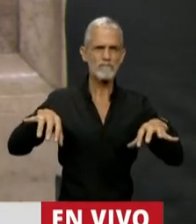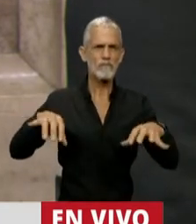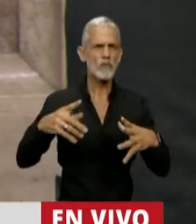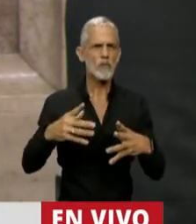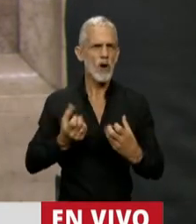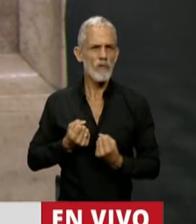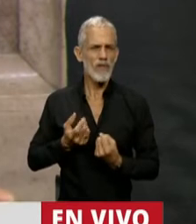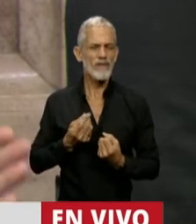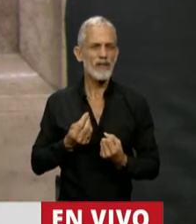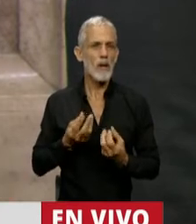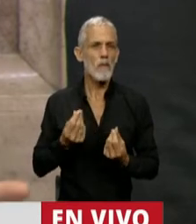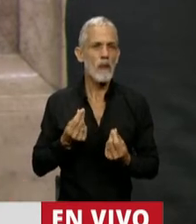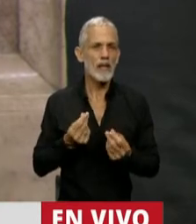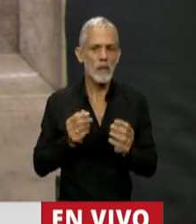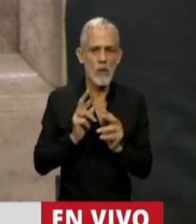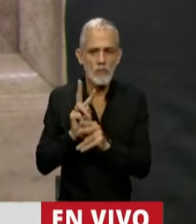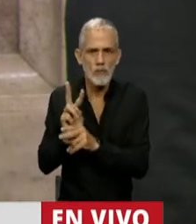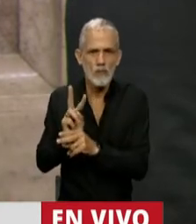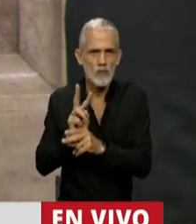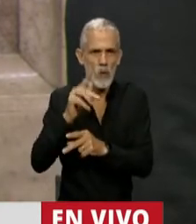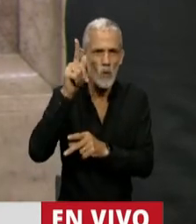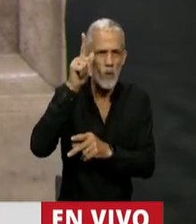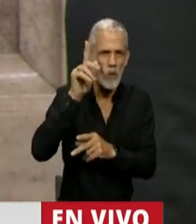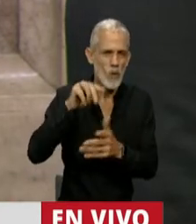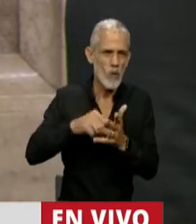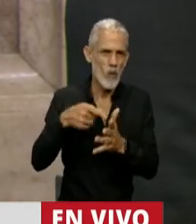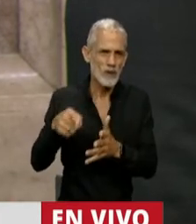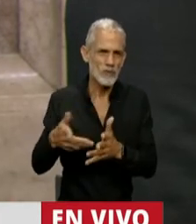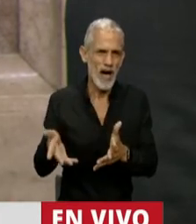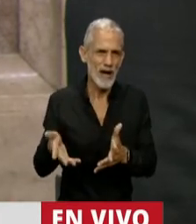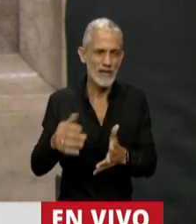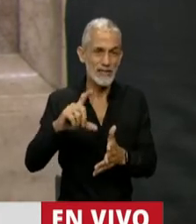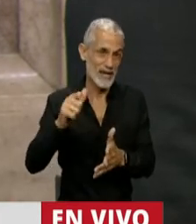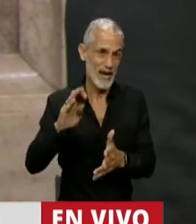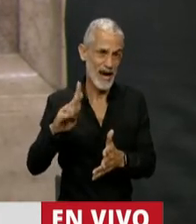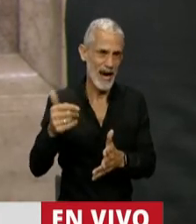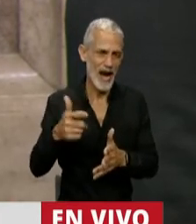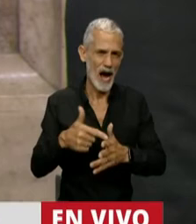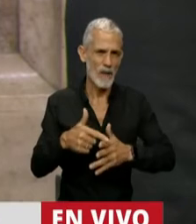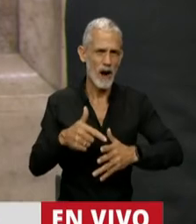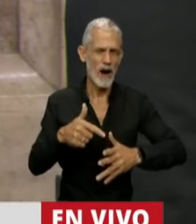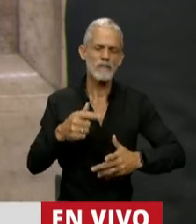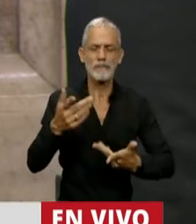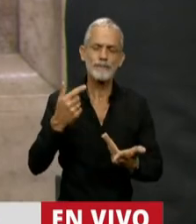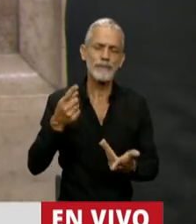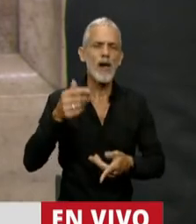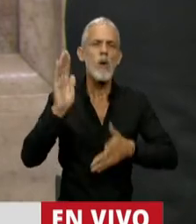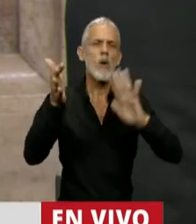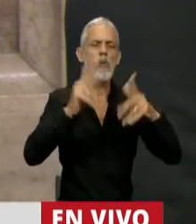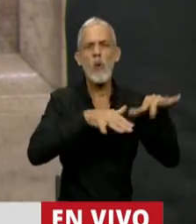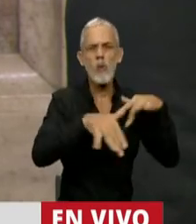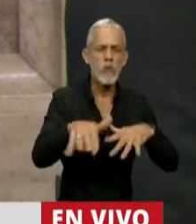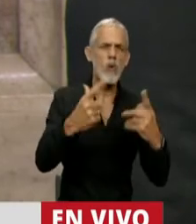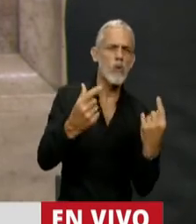los recursos para la policía de la ciudad, que como dijimos, no solamente reprime toda movilización